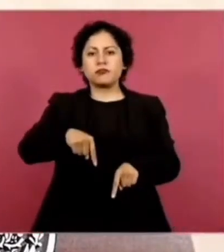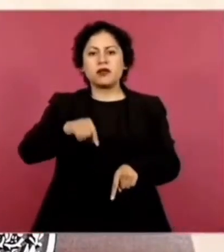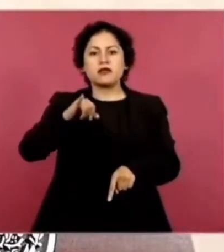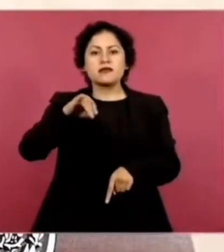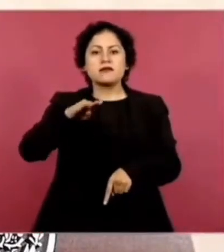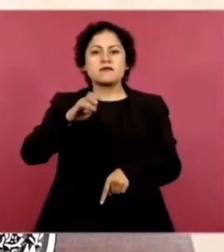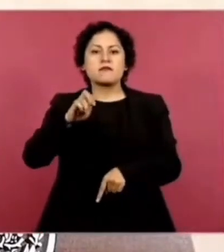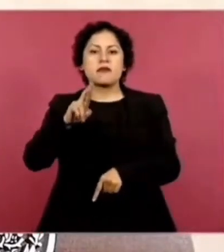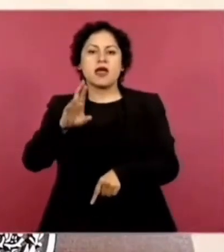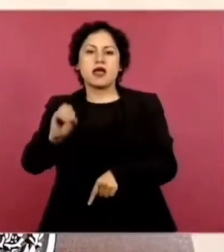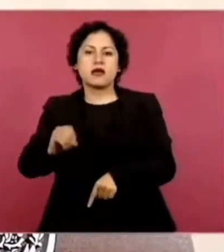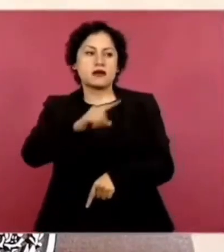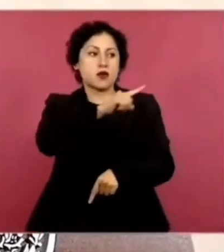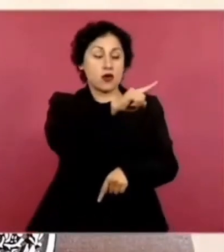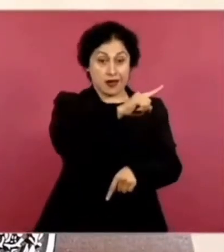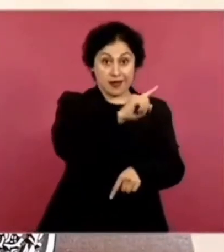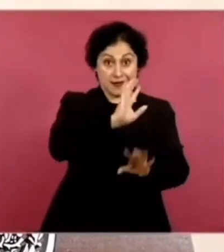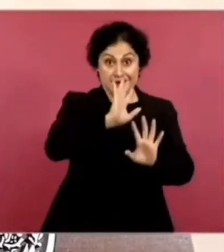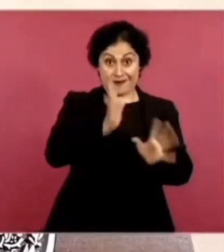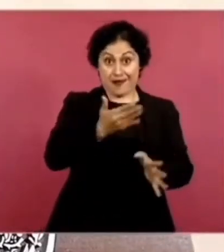Ya siendo presidente.